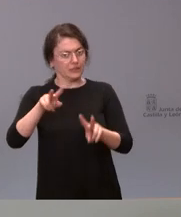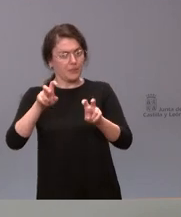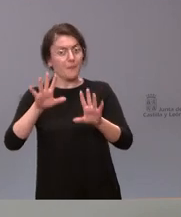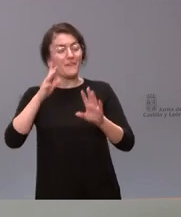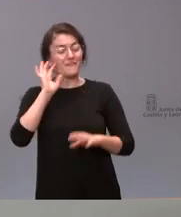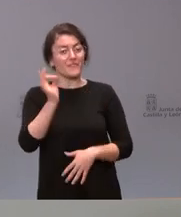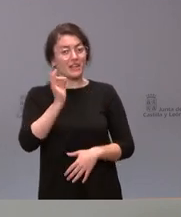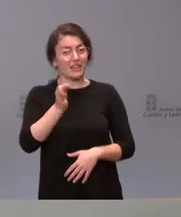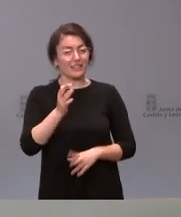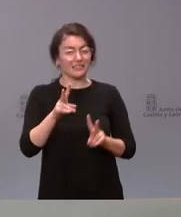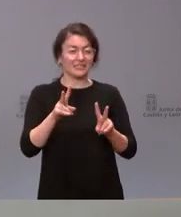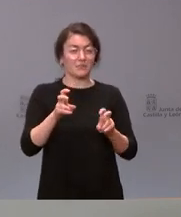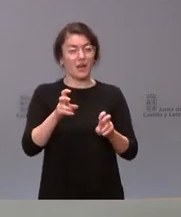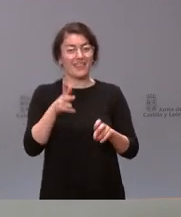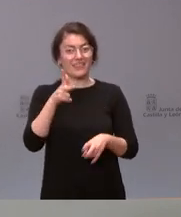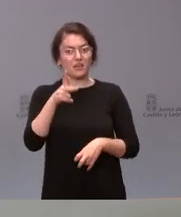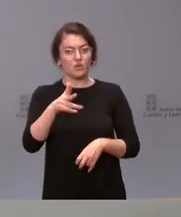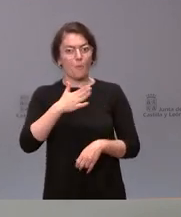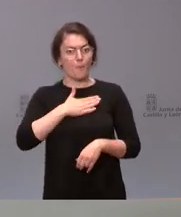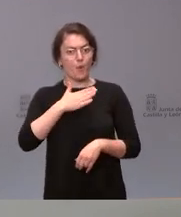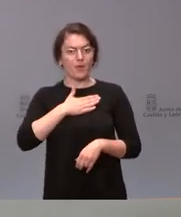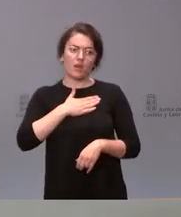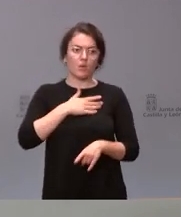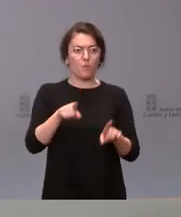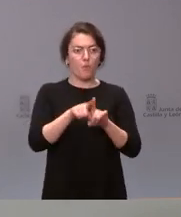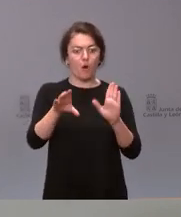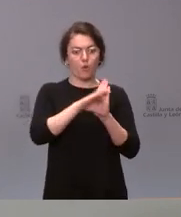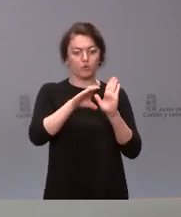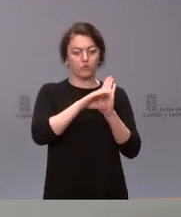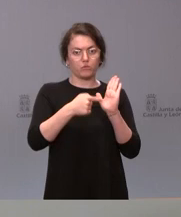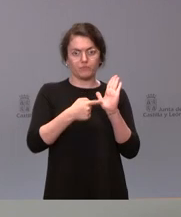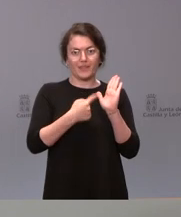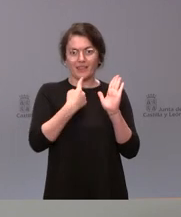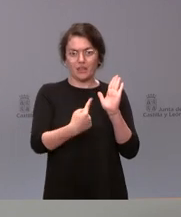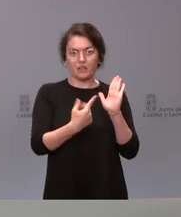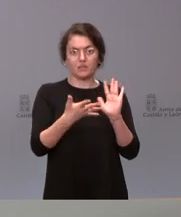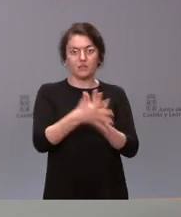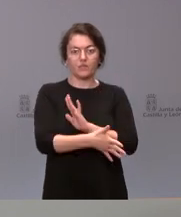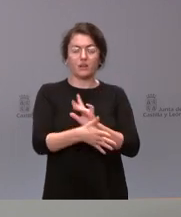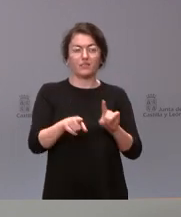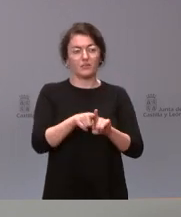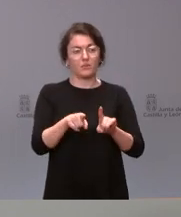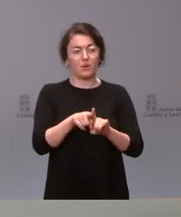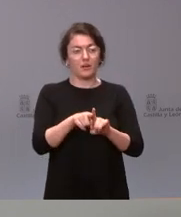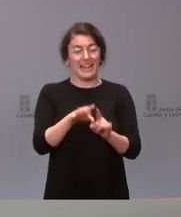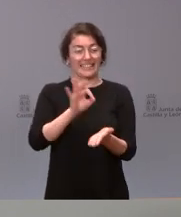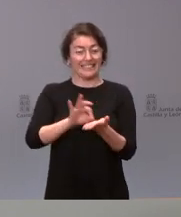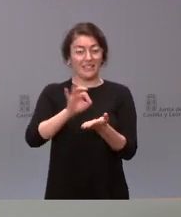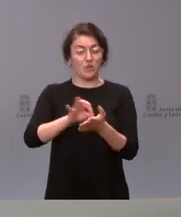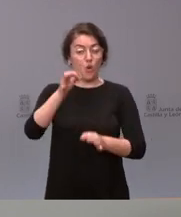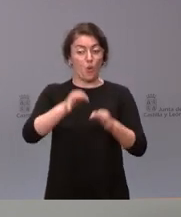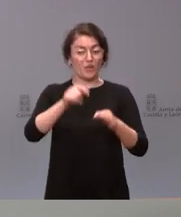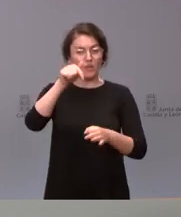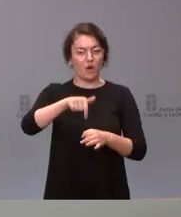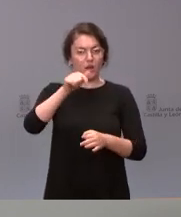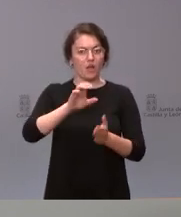propiedad está reconocido constitucionalmente y, por tanto, en ese contexto es en el cual los servicios jurídicos de la Junta de Castilla y León, pero